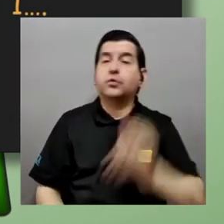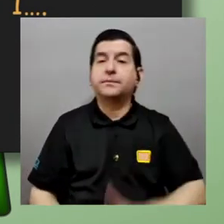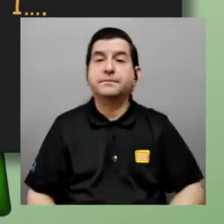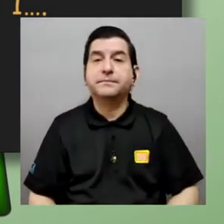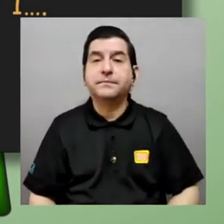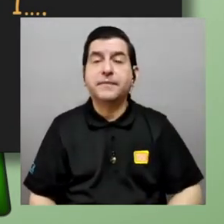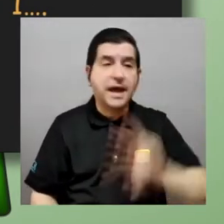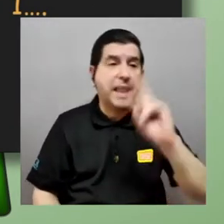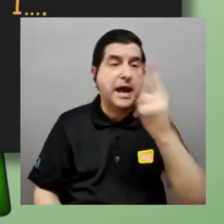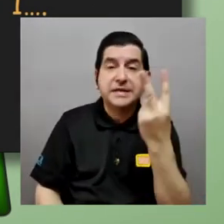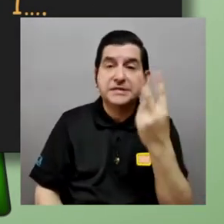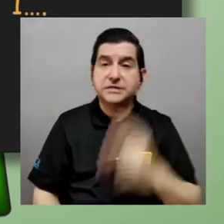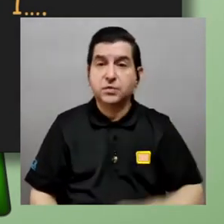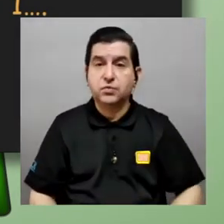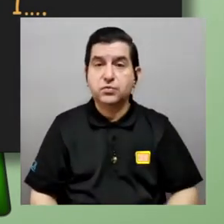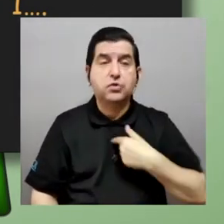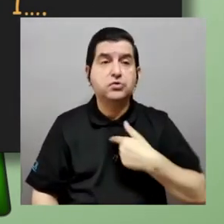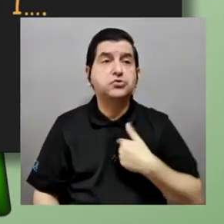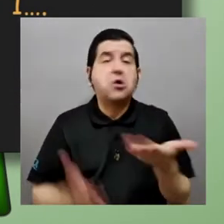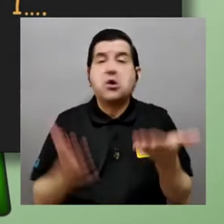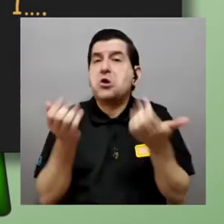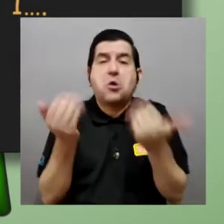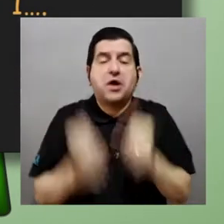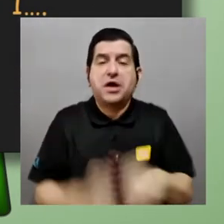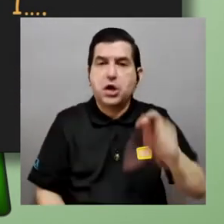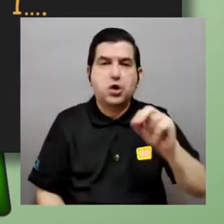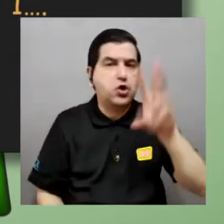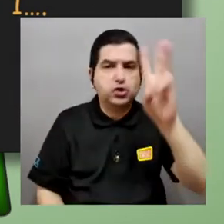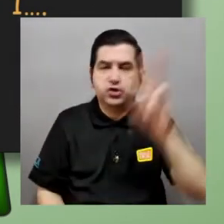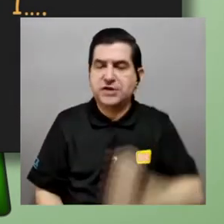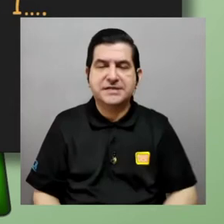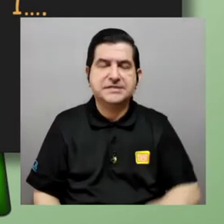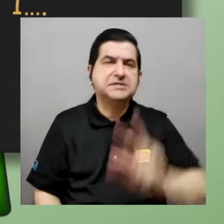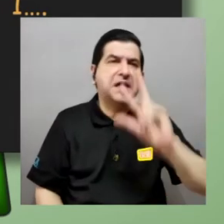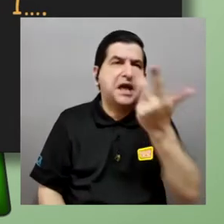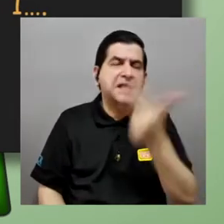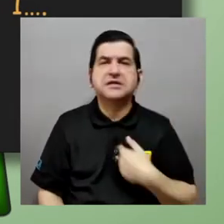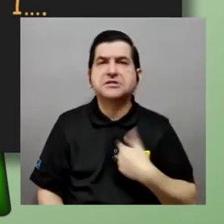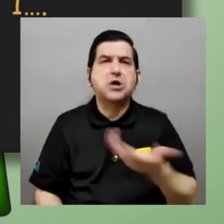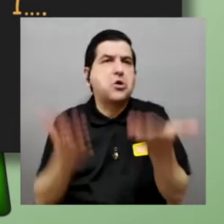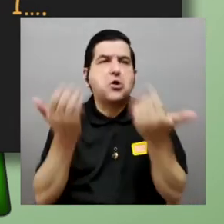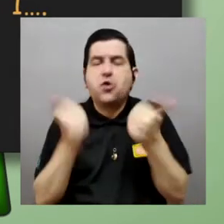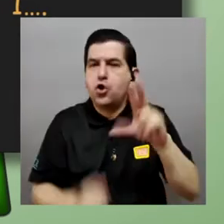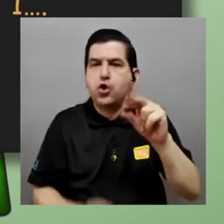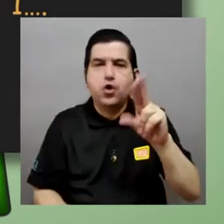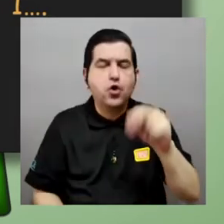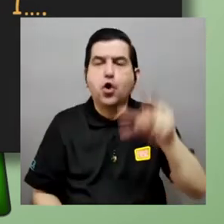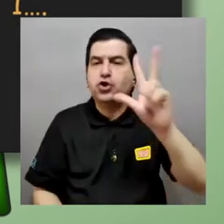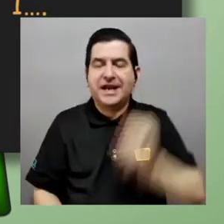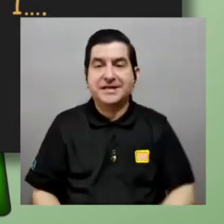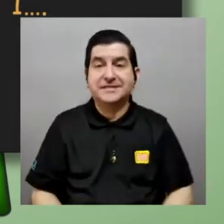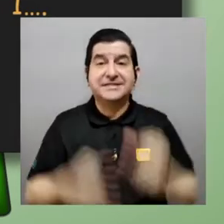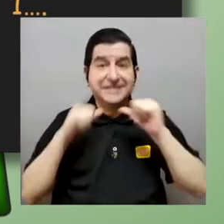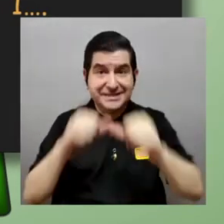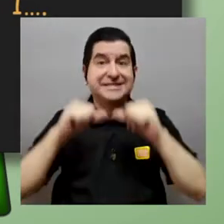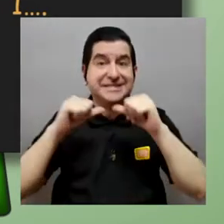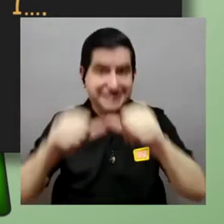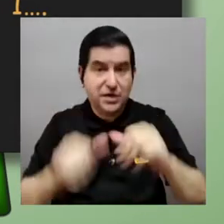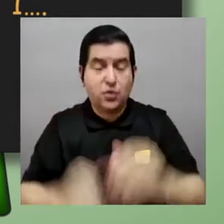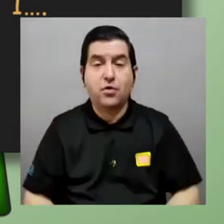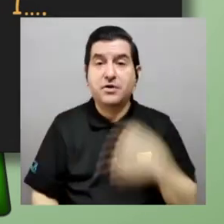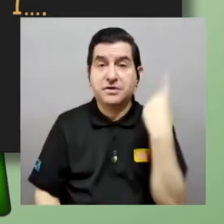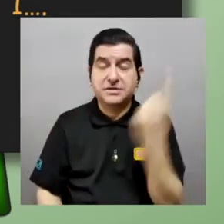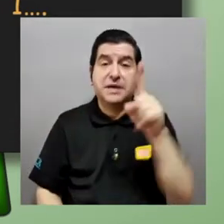decimal pongo lo que yo quiera que no sea seis en el tercer decimal pongo lo que yo quiera que no sea tres y así voy entonces siempre pongo un número